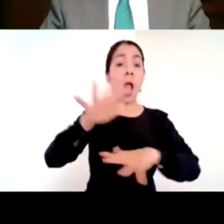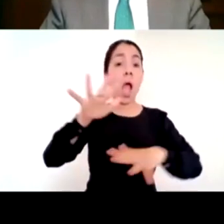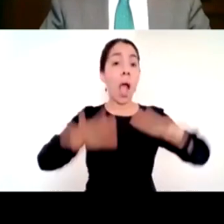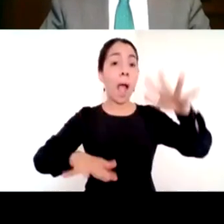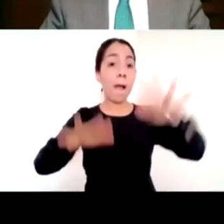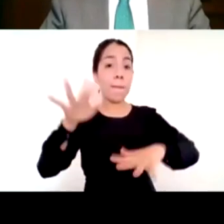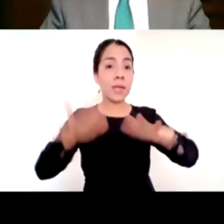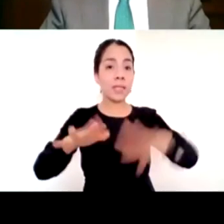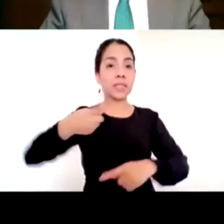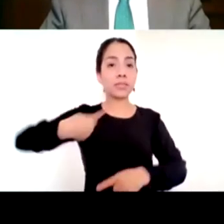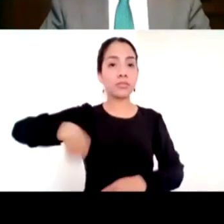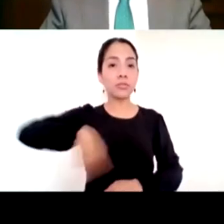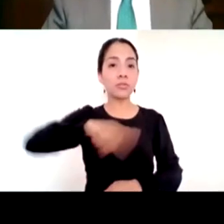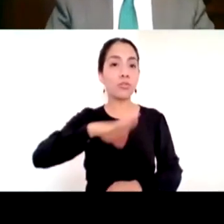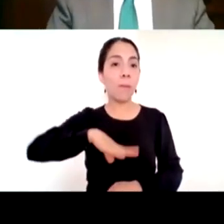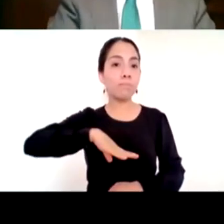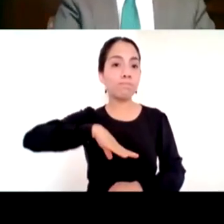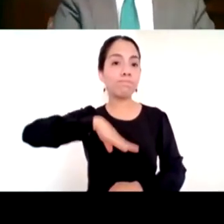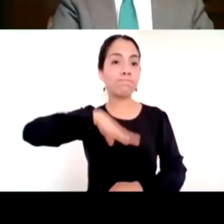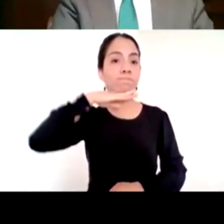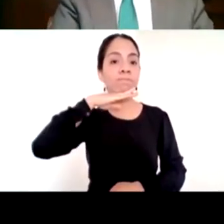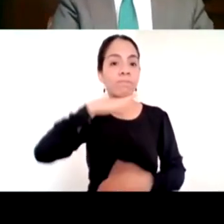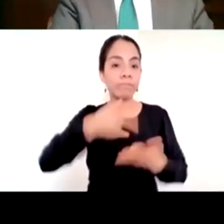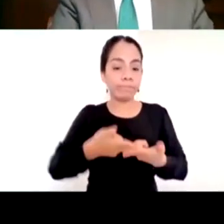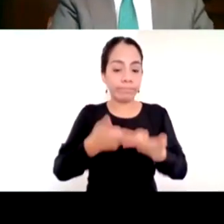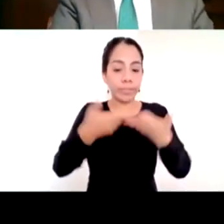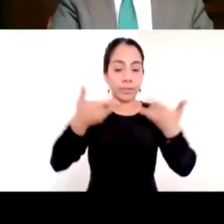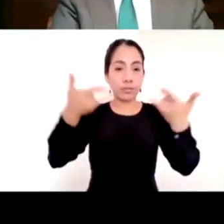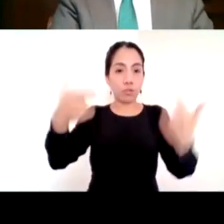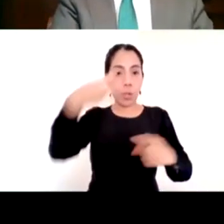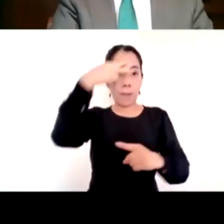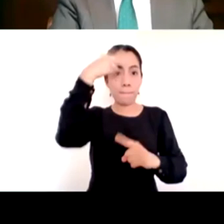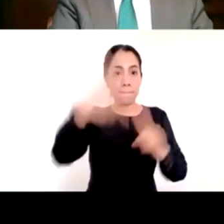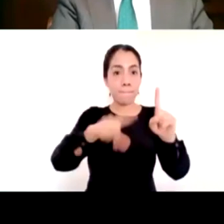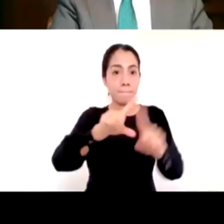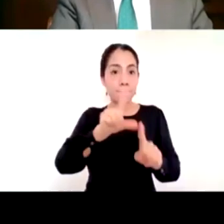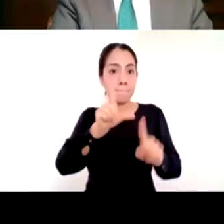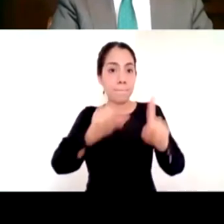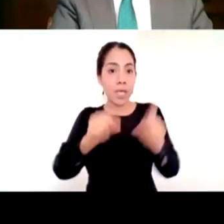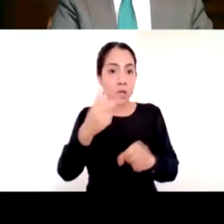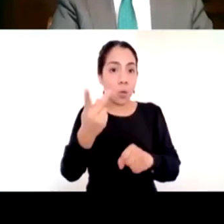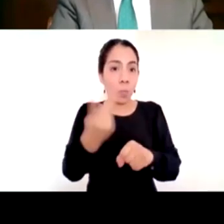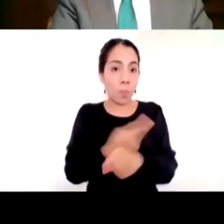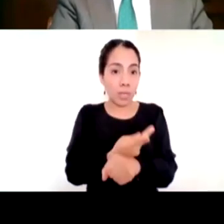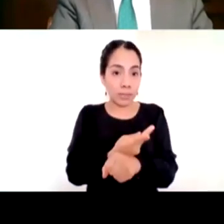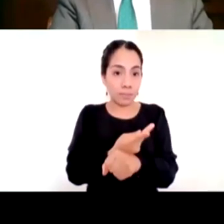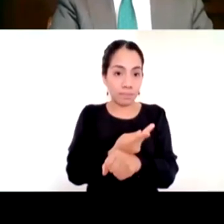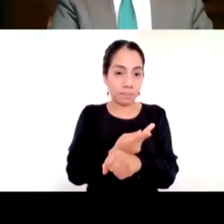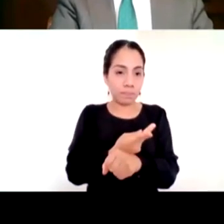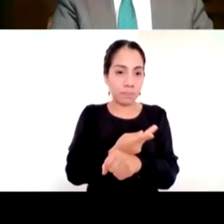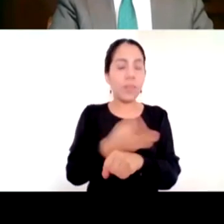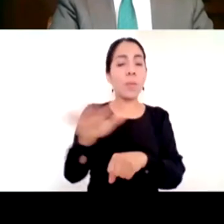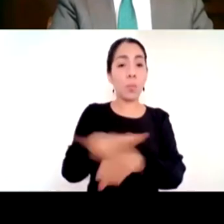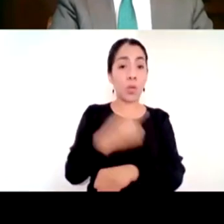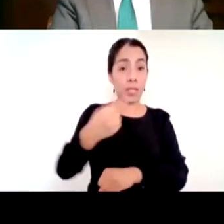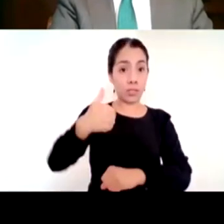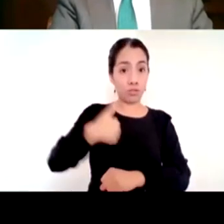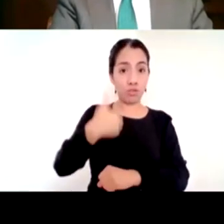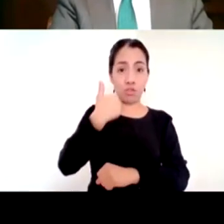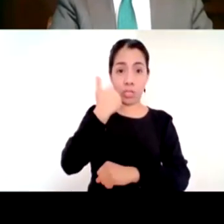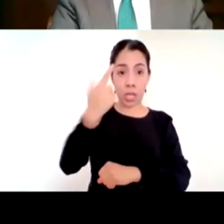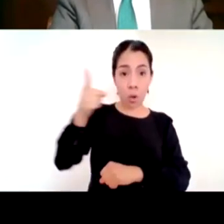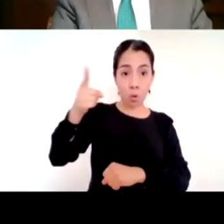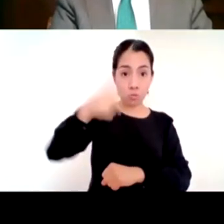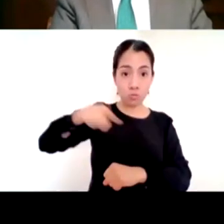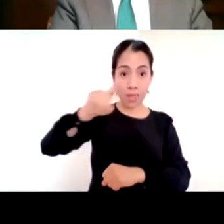momento histórico. Porque pareciera muy lejano, pero yo quiero traer a la memoria cómo fue la suspensión de clases,